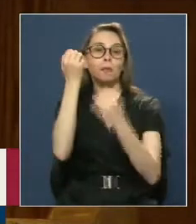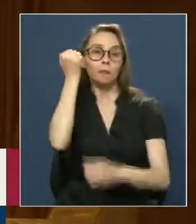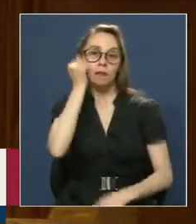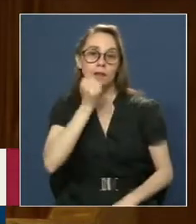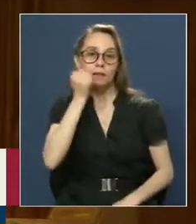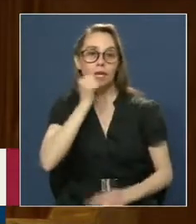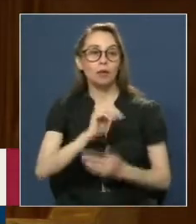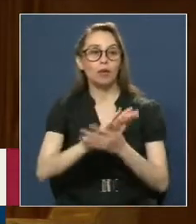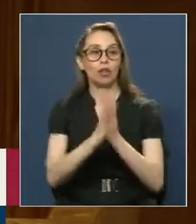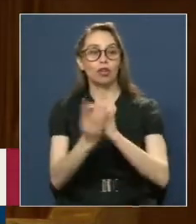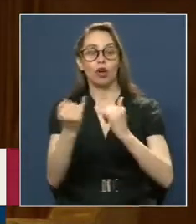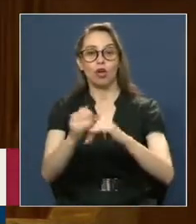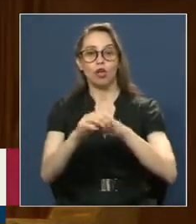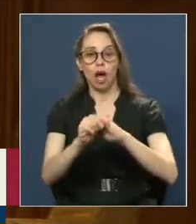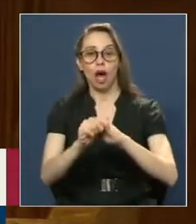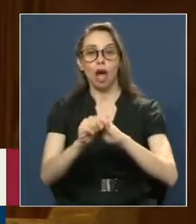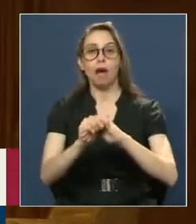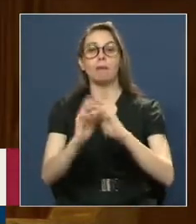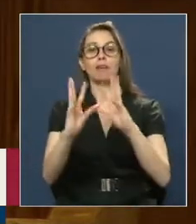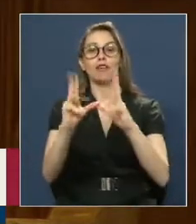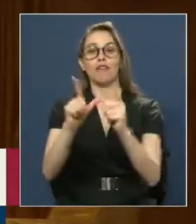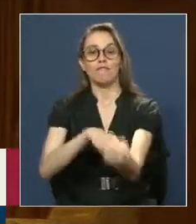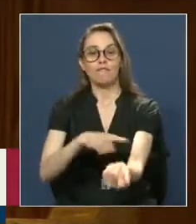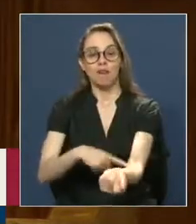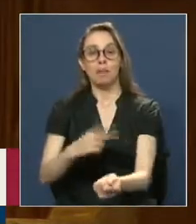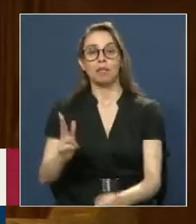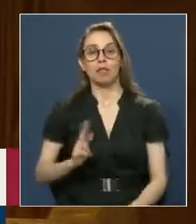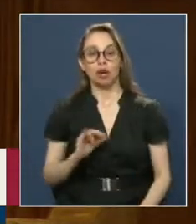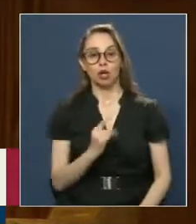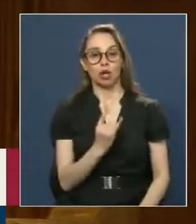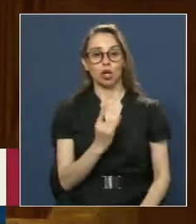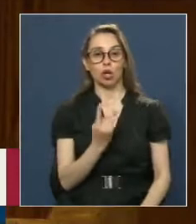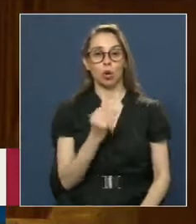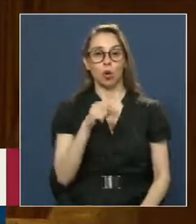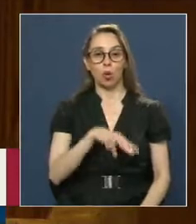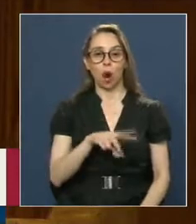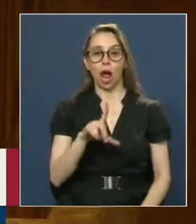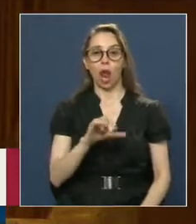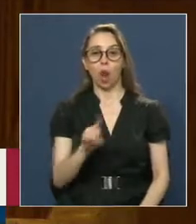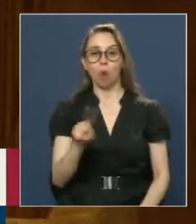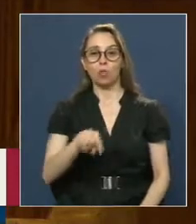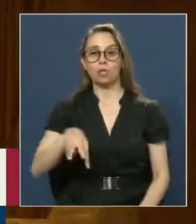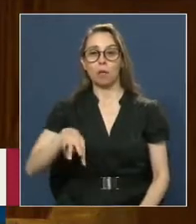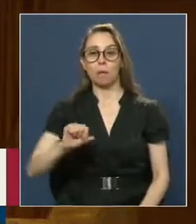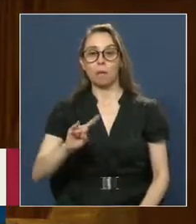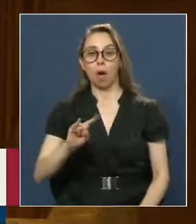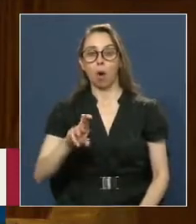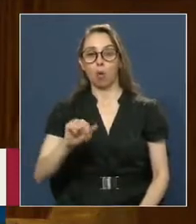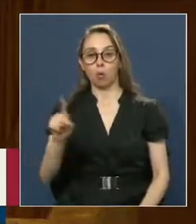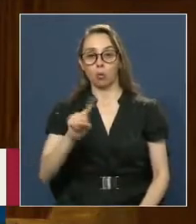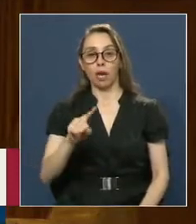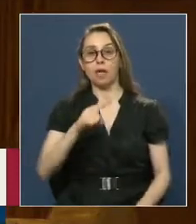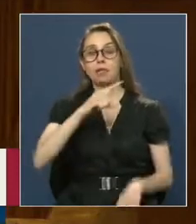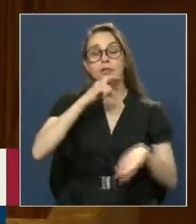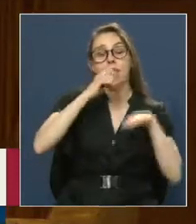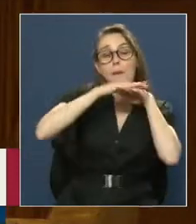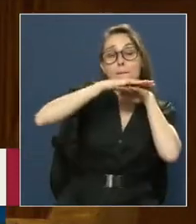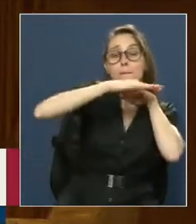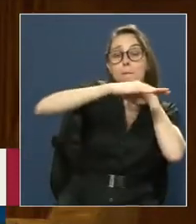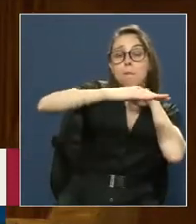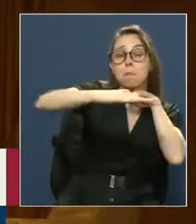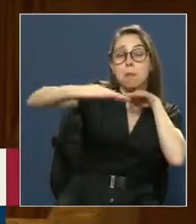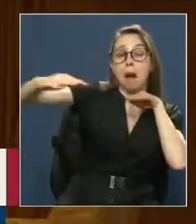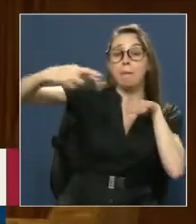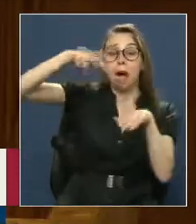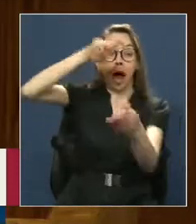a todos los amigos Y hay familia Insisto De Don Juan Luis Maurás La Pampa Del Norte Grande